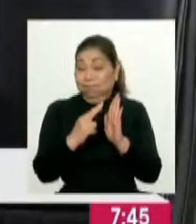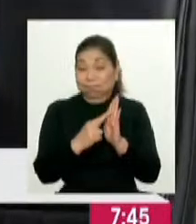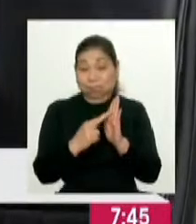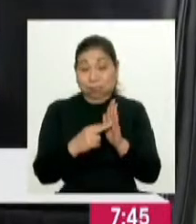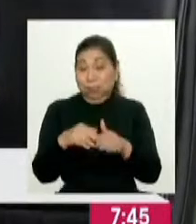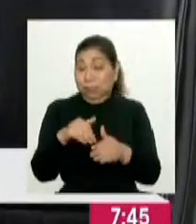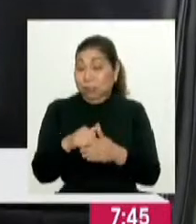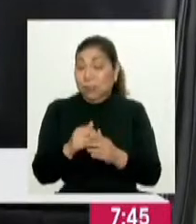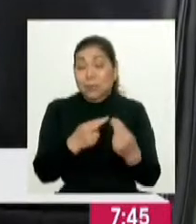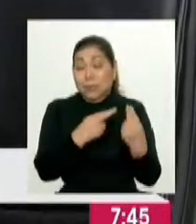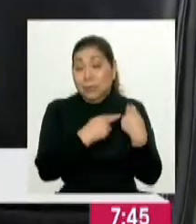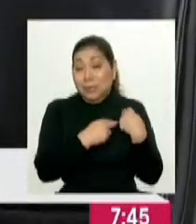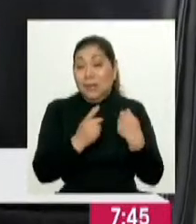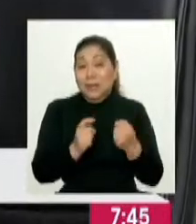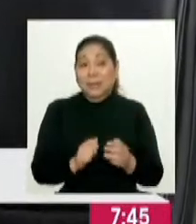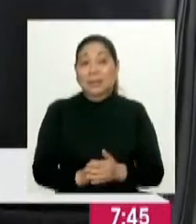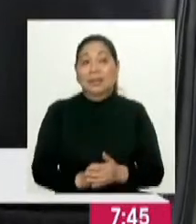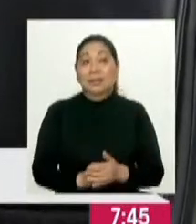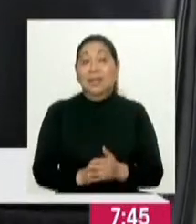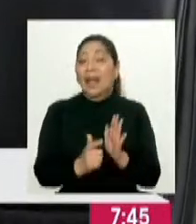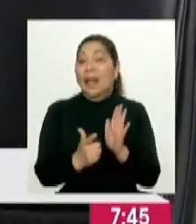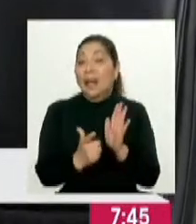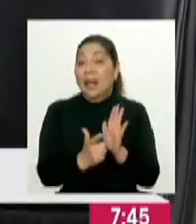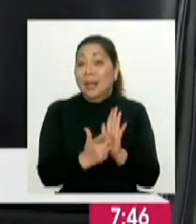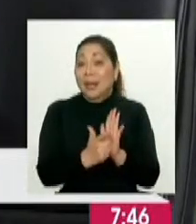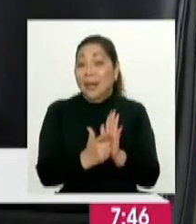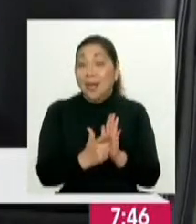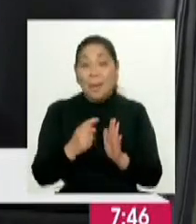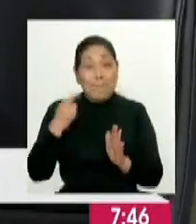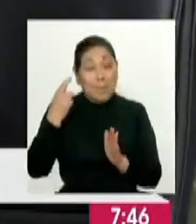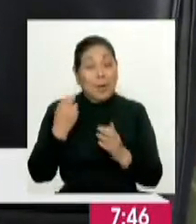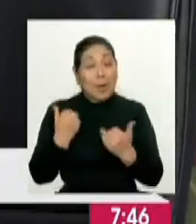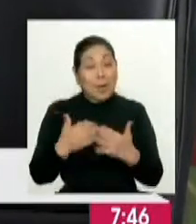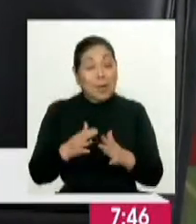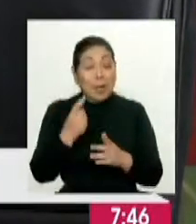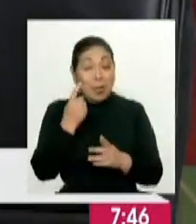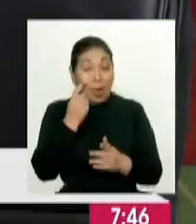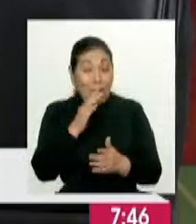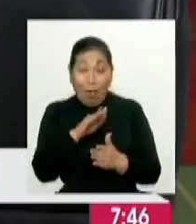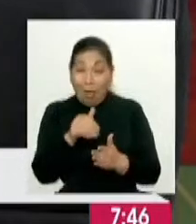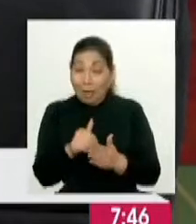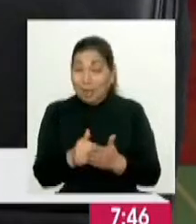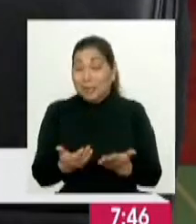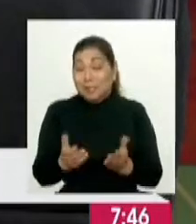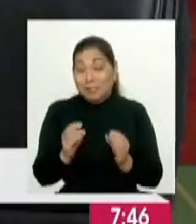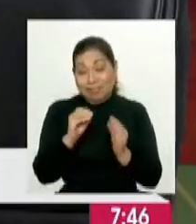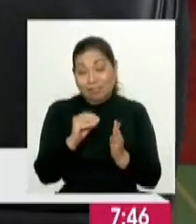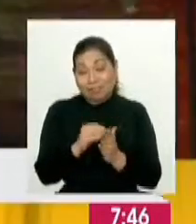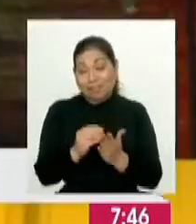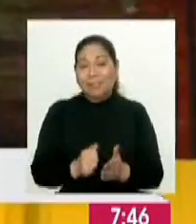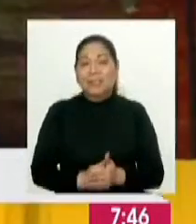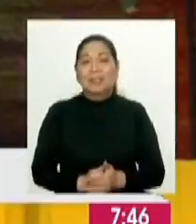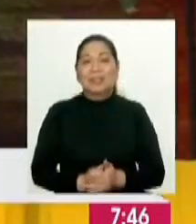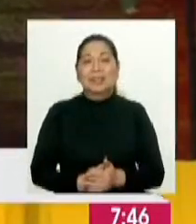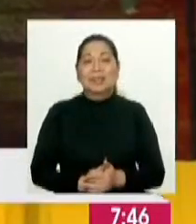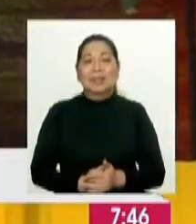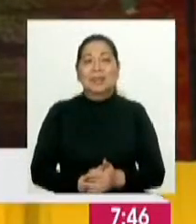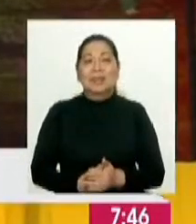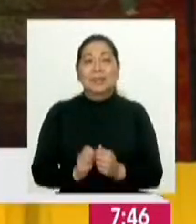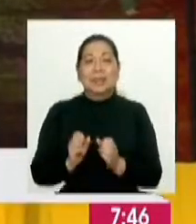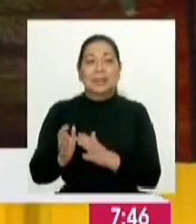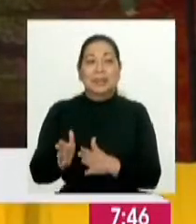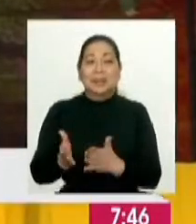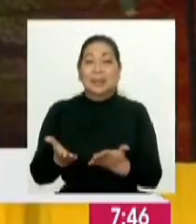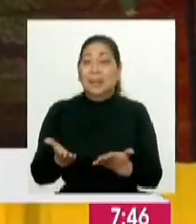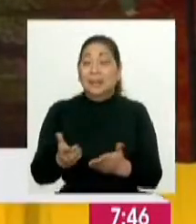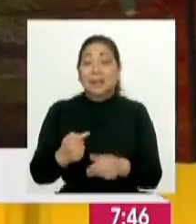ser candidato, es una obligación. Está en la ley de organizaciones políticas que ya la conocen y deben cumplir. Y se cumple esto de que los peruanos dejamos a